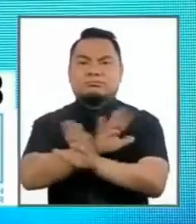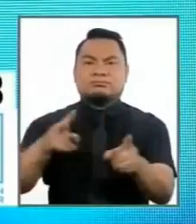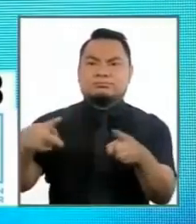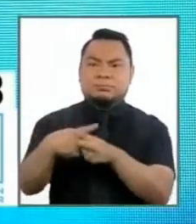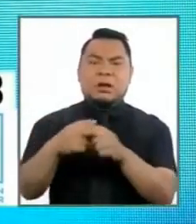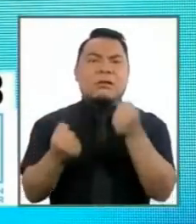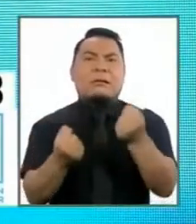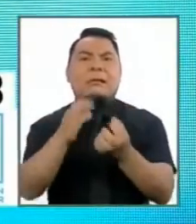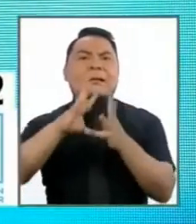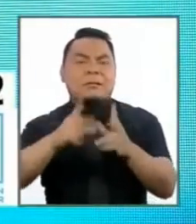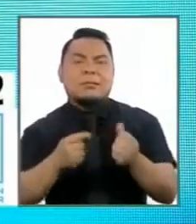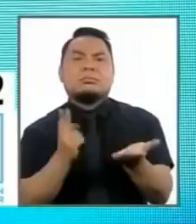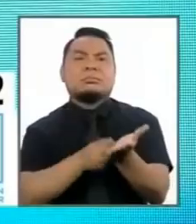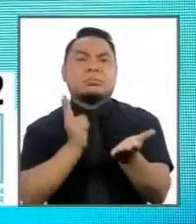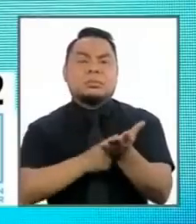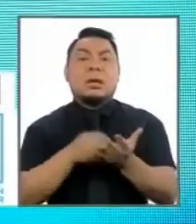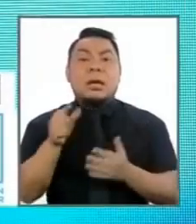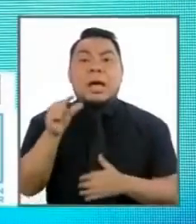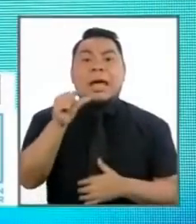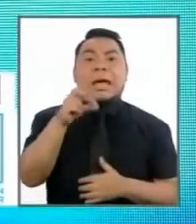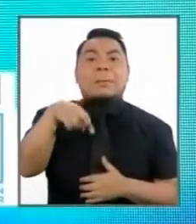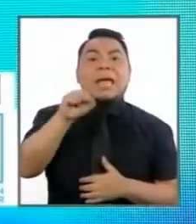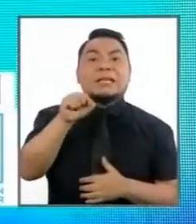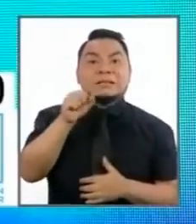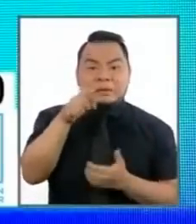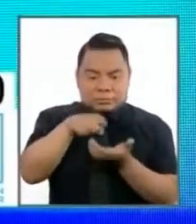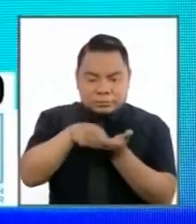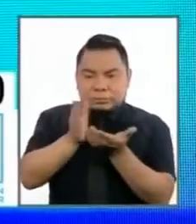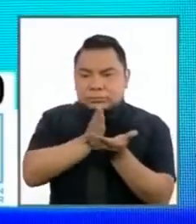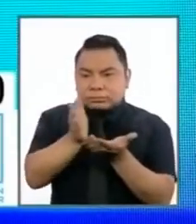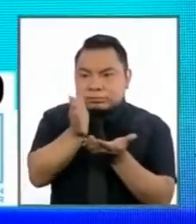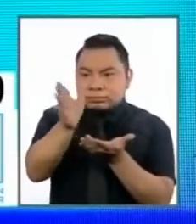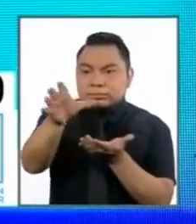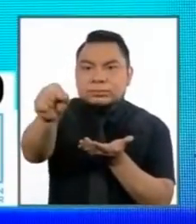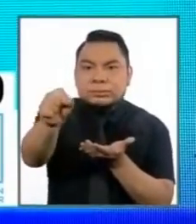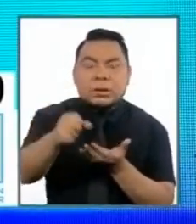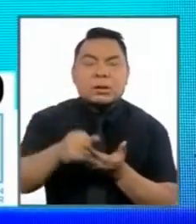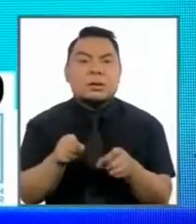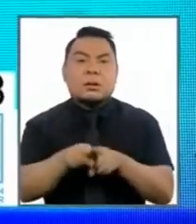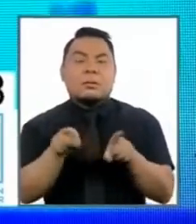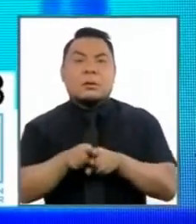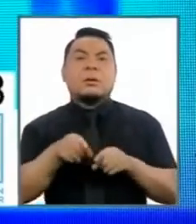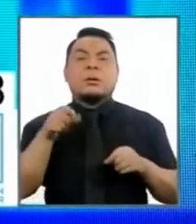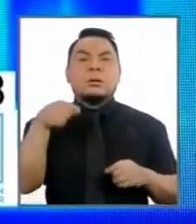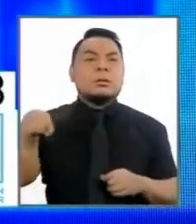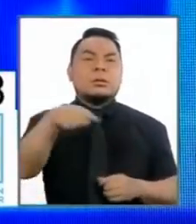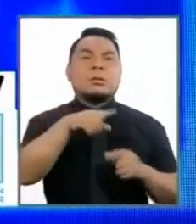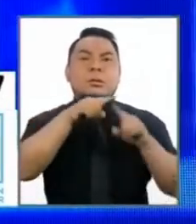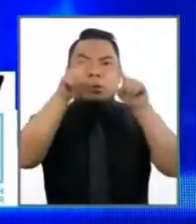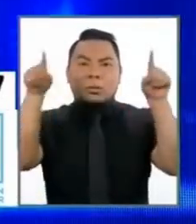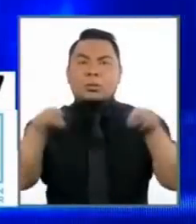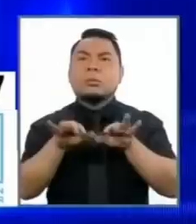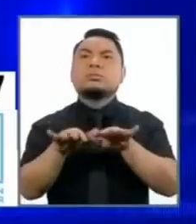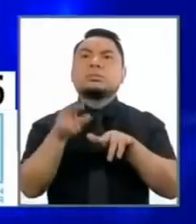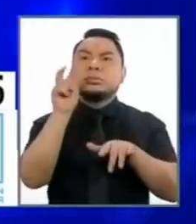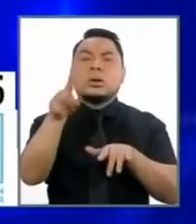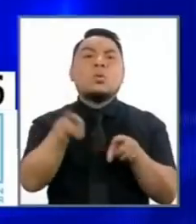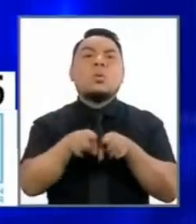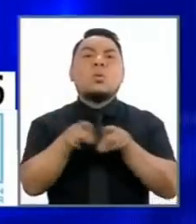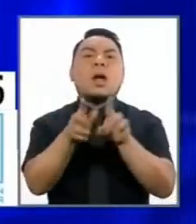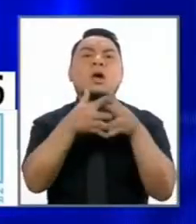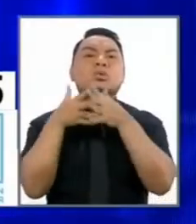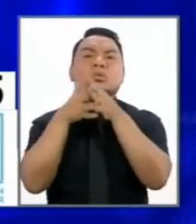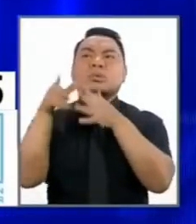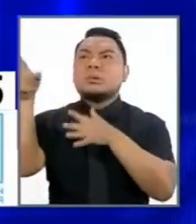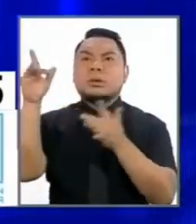Con localizador de ubicación GPS, para saber dónde están. Las motos reportarán su ubicación a un panel de control, como es en Estados Unidos,